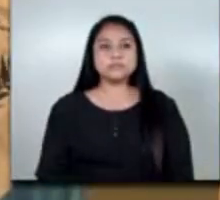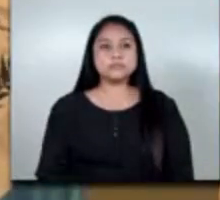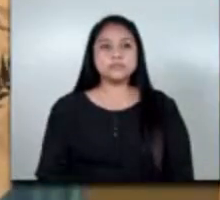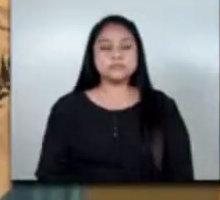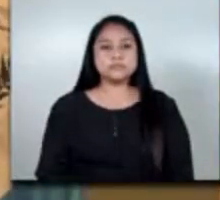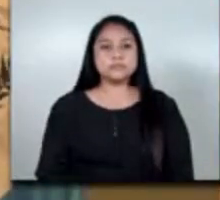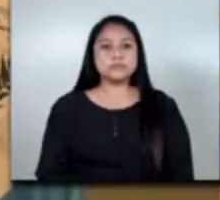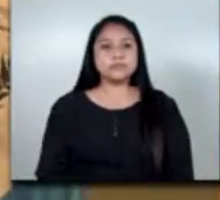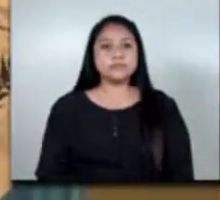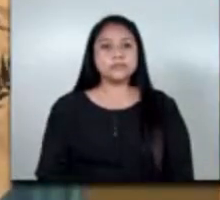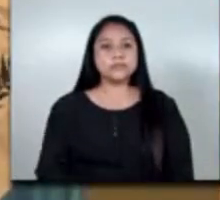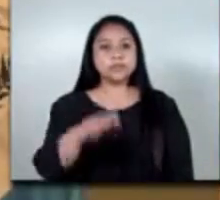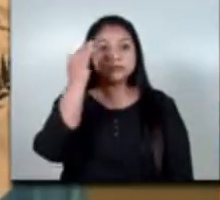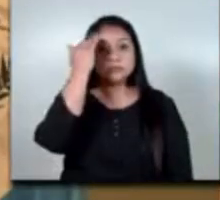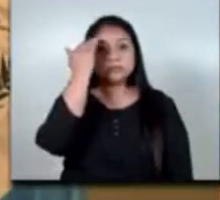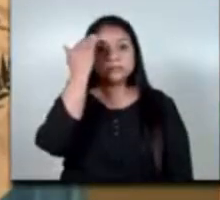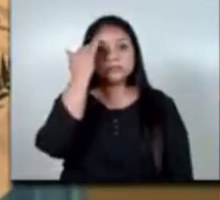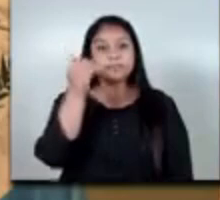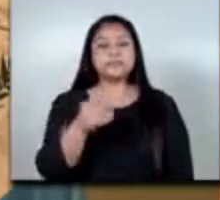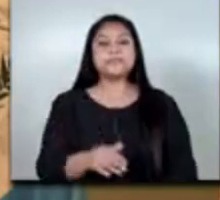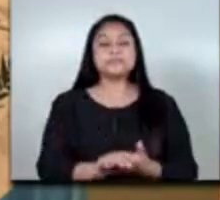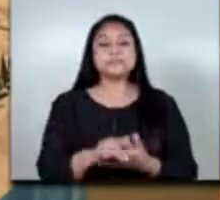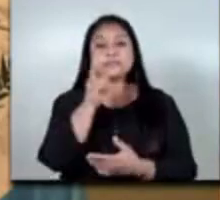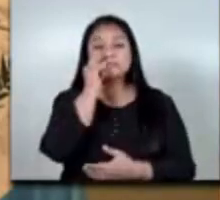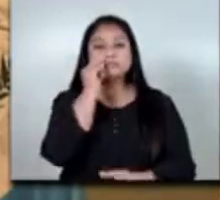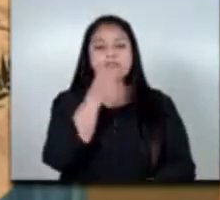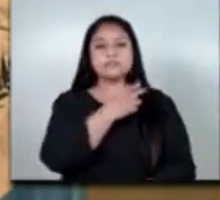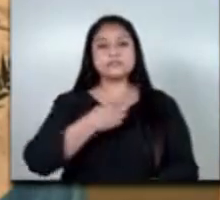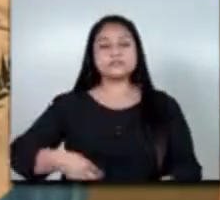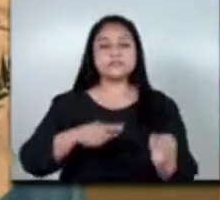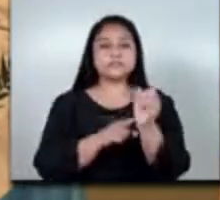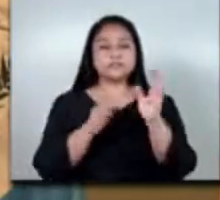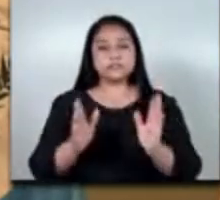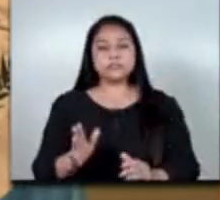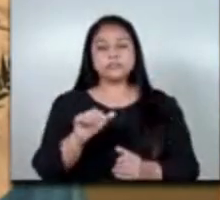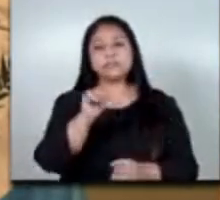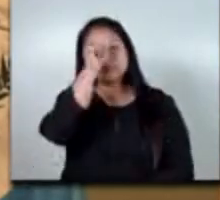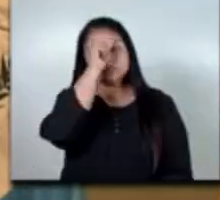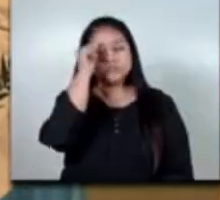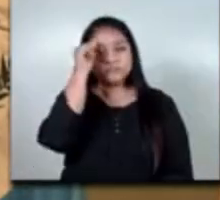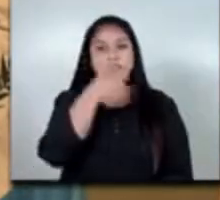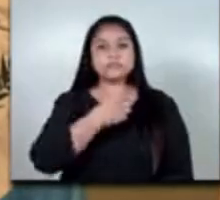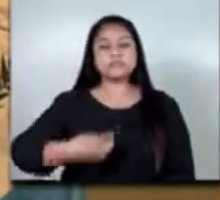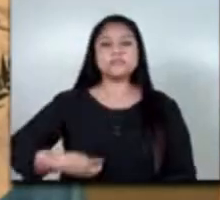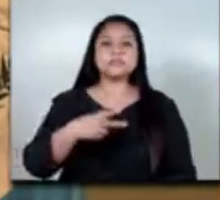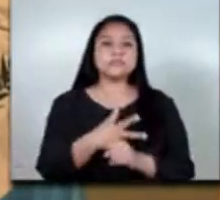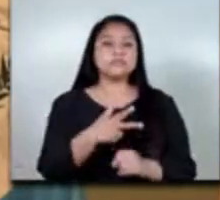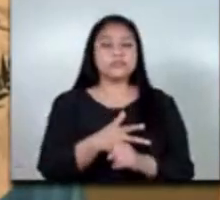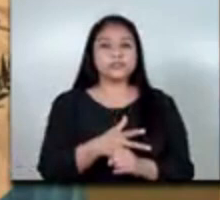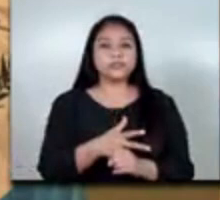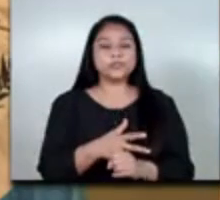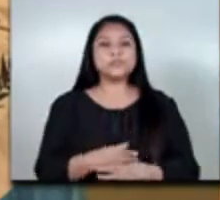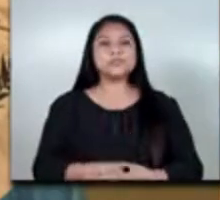muchas gracias señor presidente doctor Alejandro Yamatey presidente de la república de Guatemala